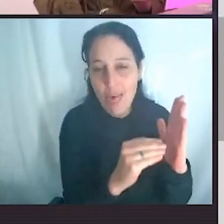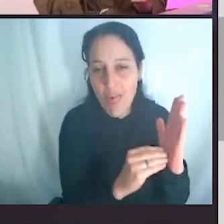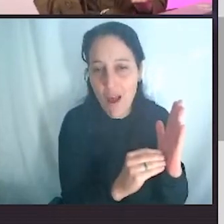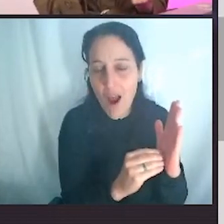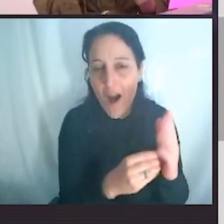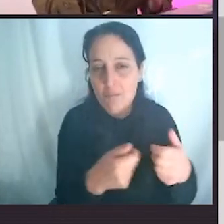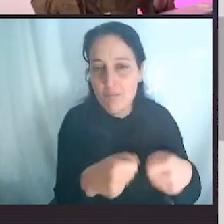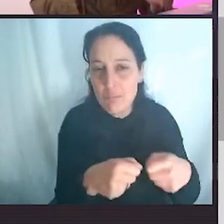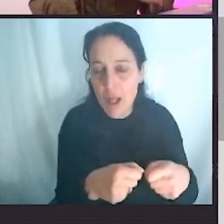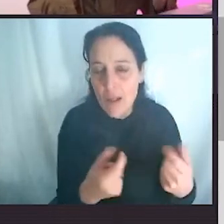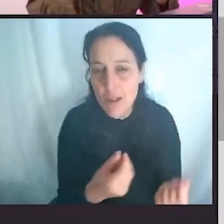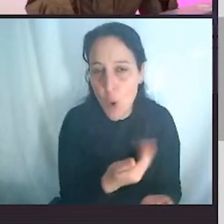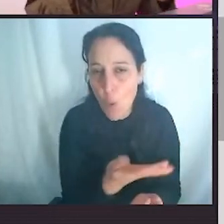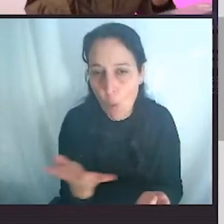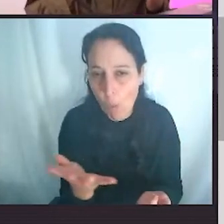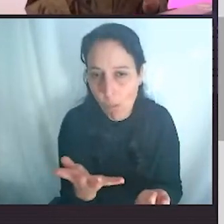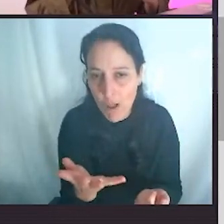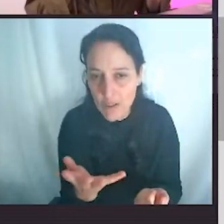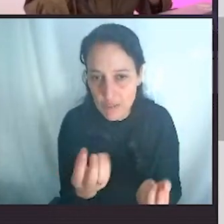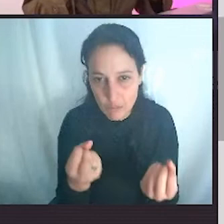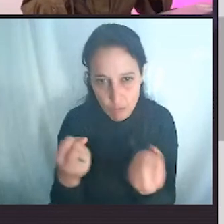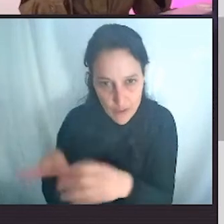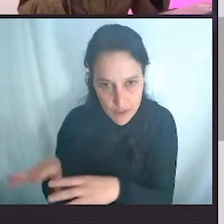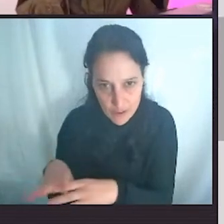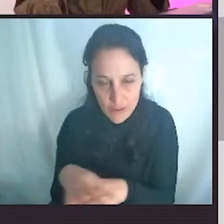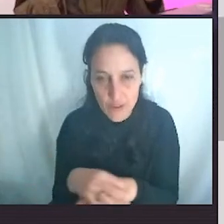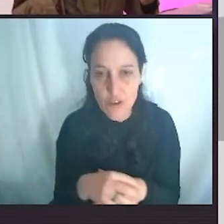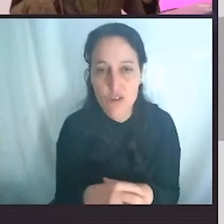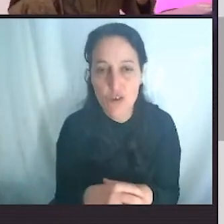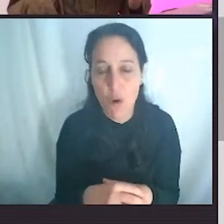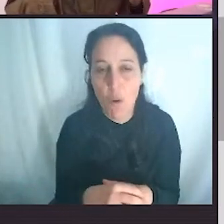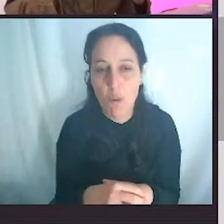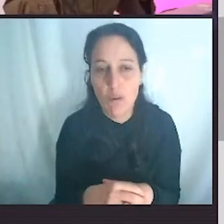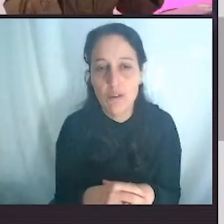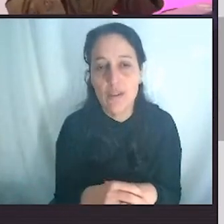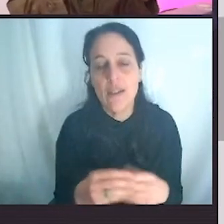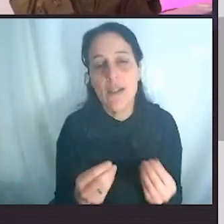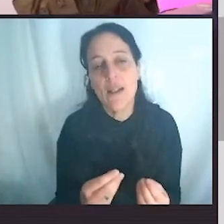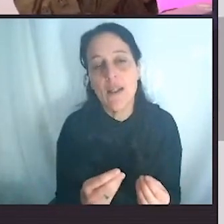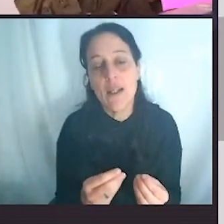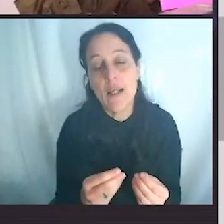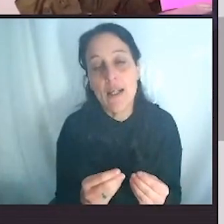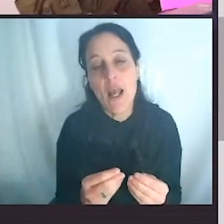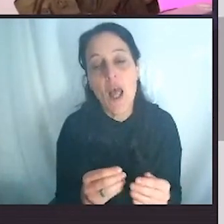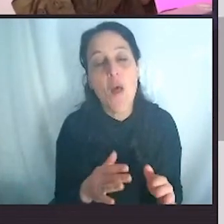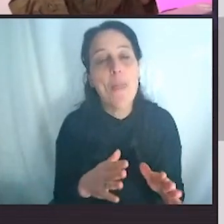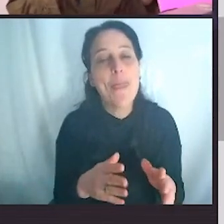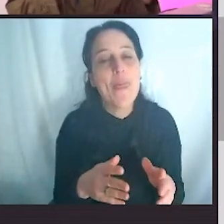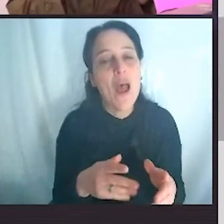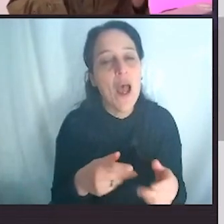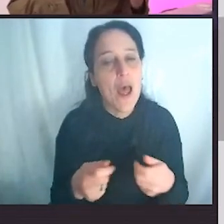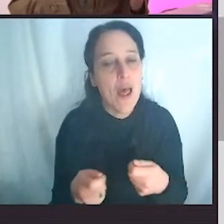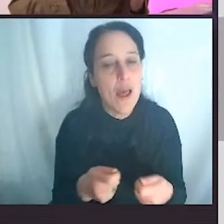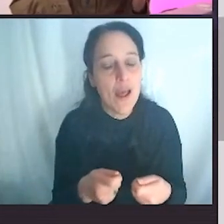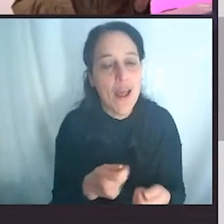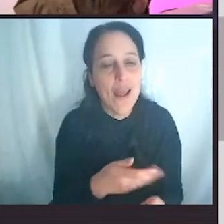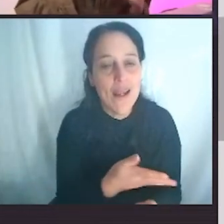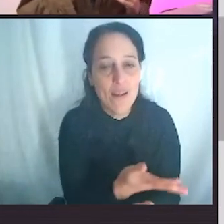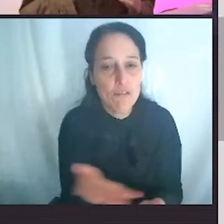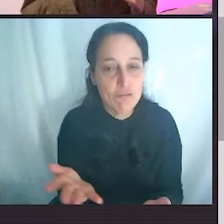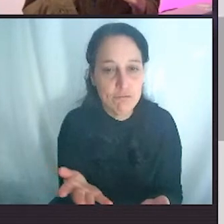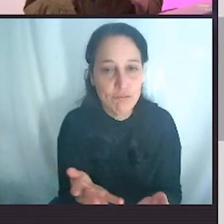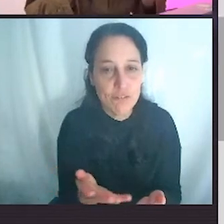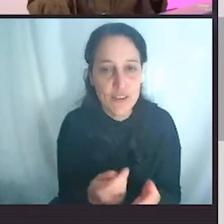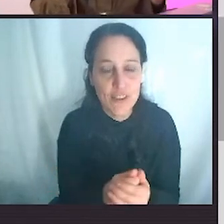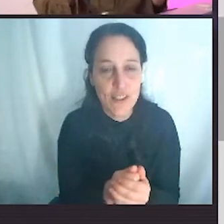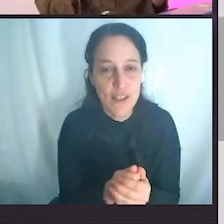contaba antes, hay una valoración que va a ir aumentando en el mercado a medida que estas tendencias que venimos viendo vayan sumándose a este camino.